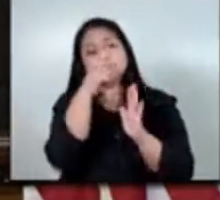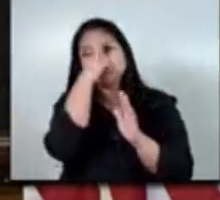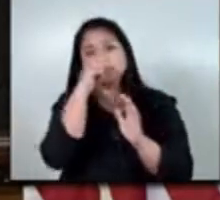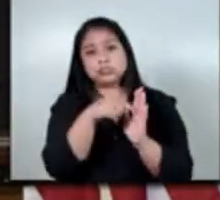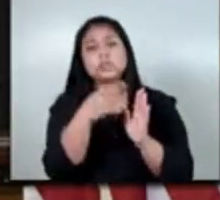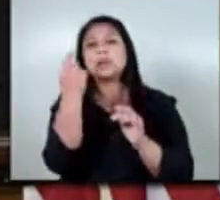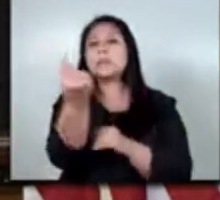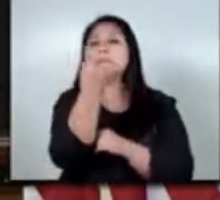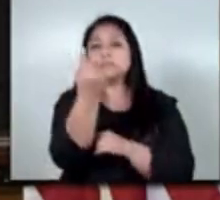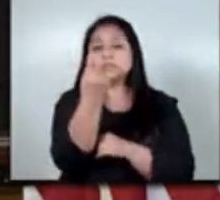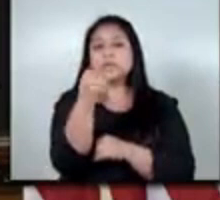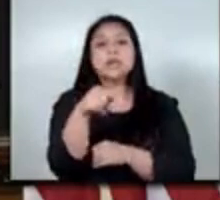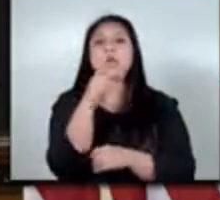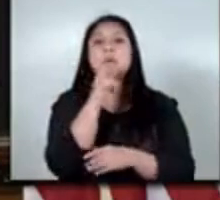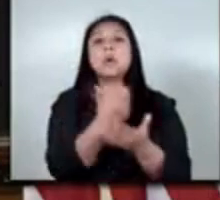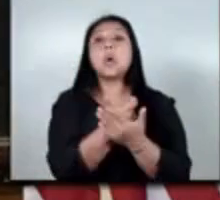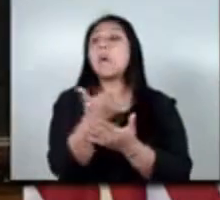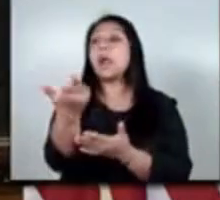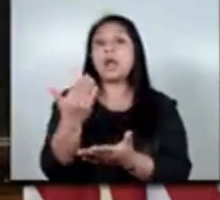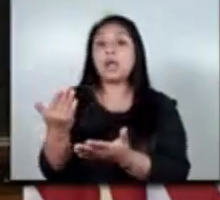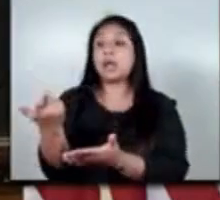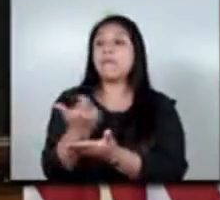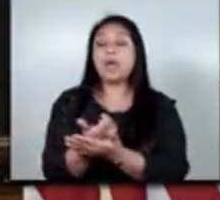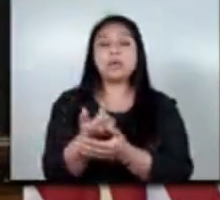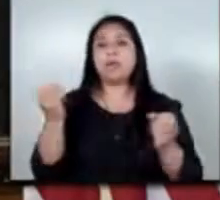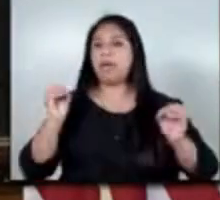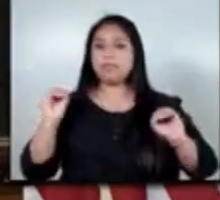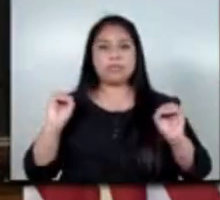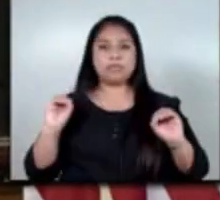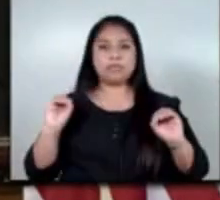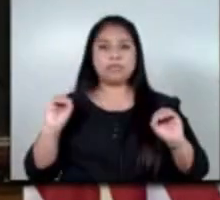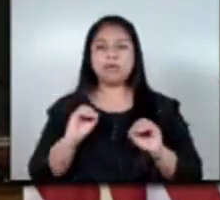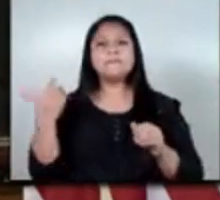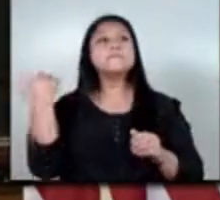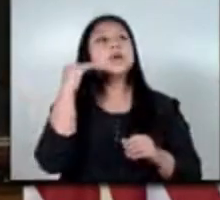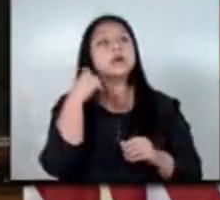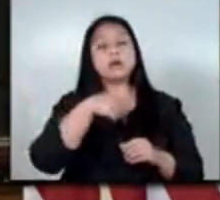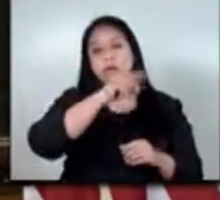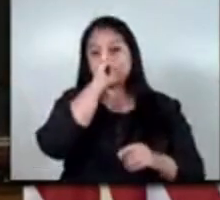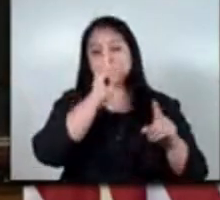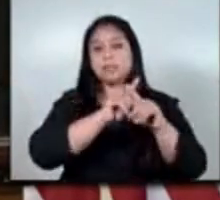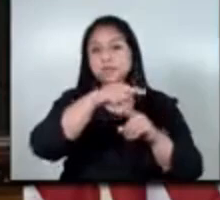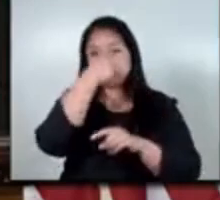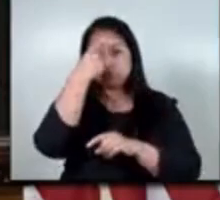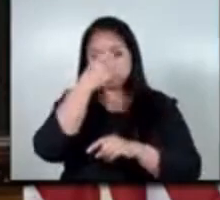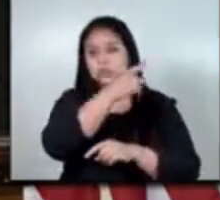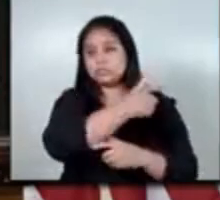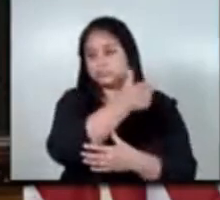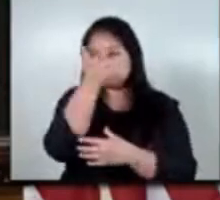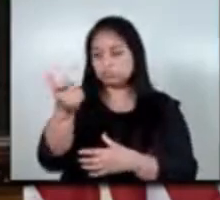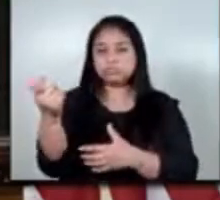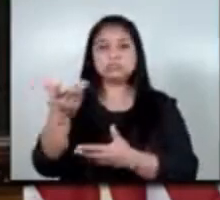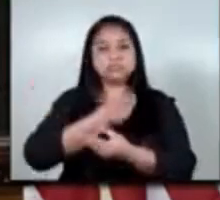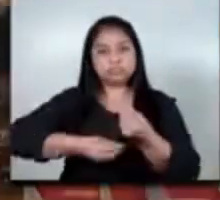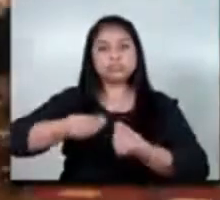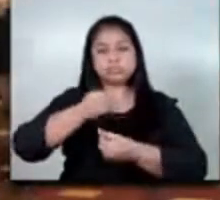principal es que no cobren nada al trabajador por poder viajar puesto que ya será su trabajo el que generará las ganancias del